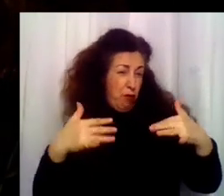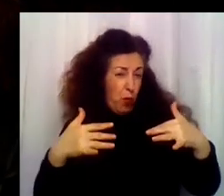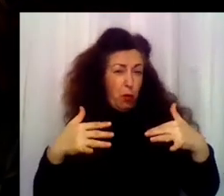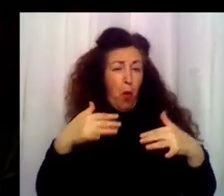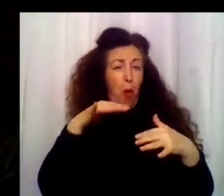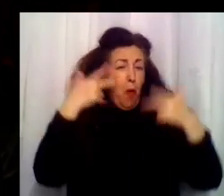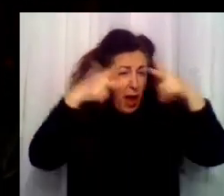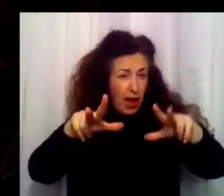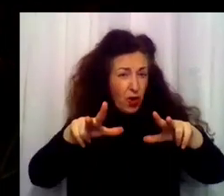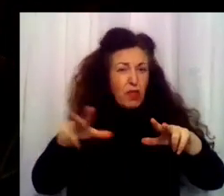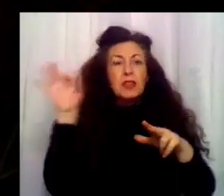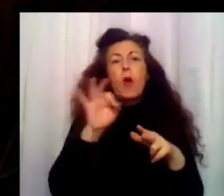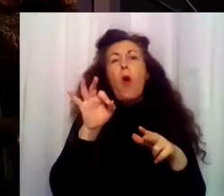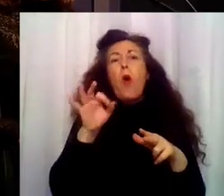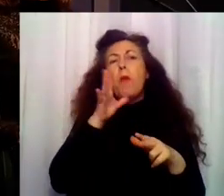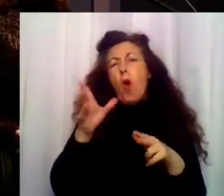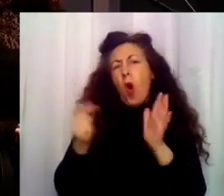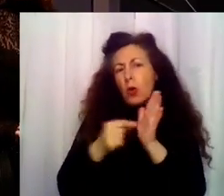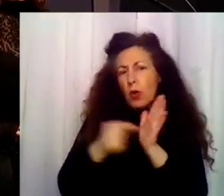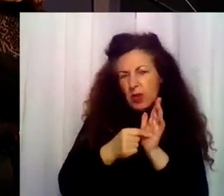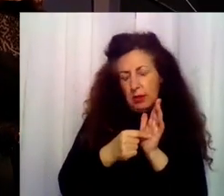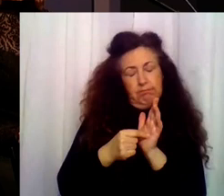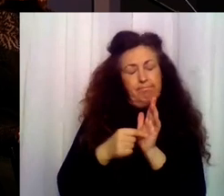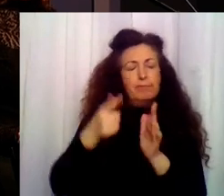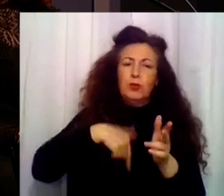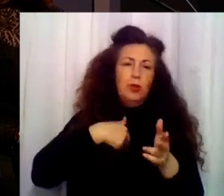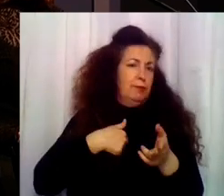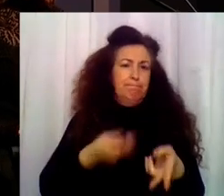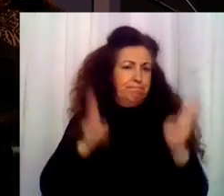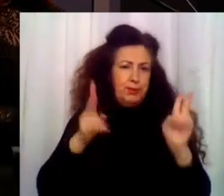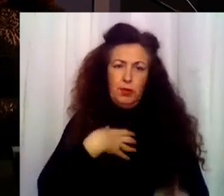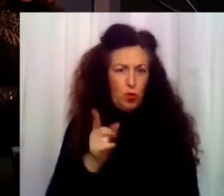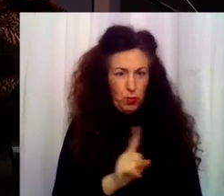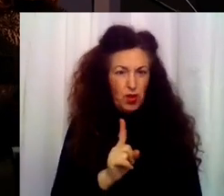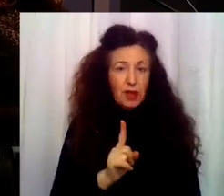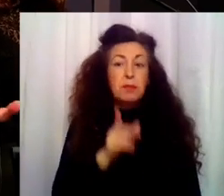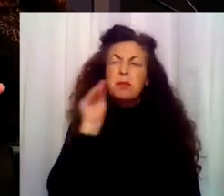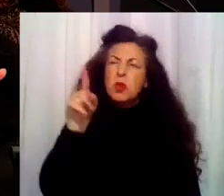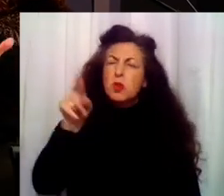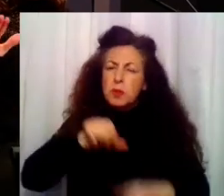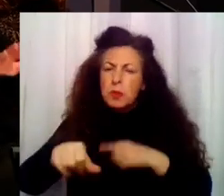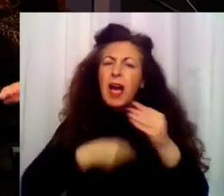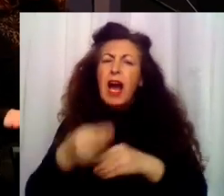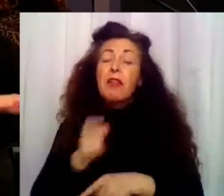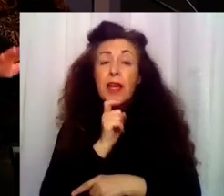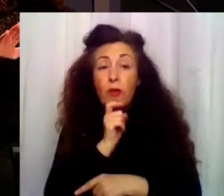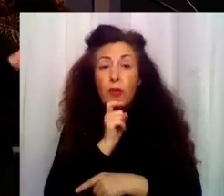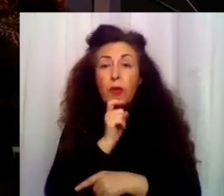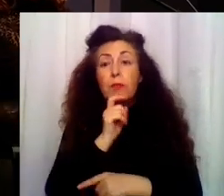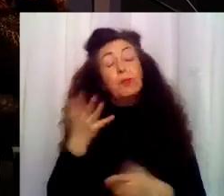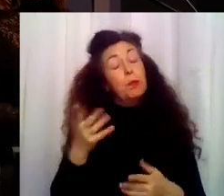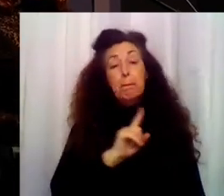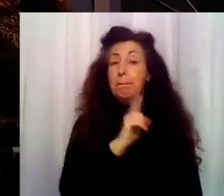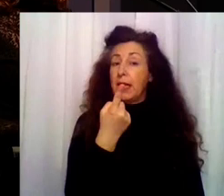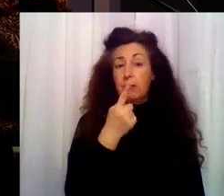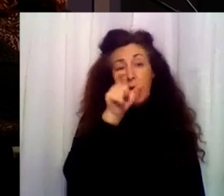podemos permitirlo ni vamos a permitirlo. ¿Pero de qué forma van a actuar? Pues anteponiendo el bienestar del menor